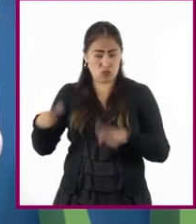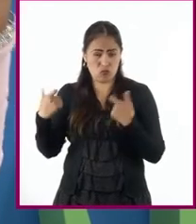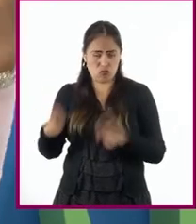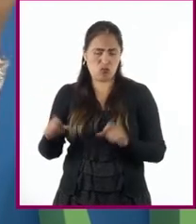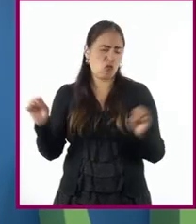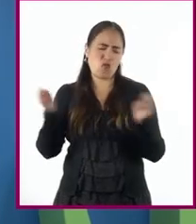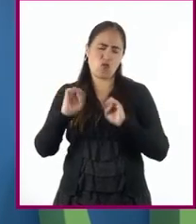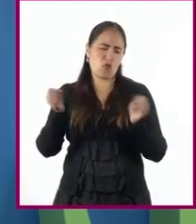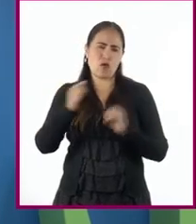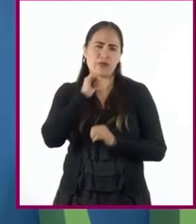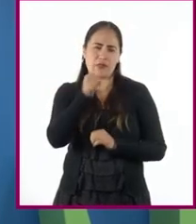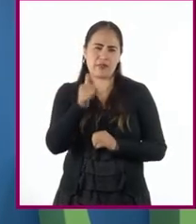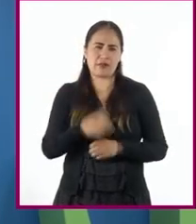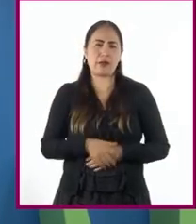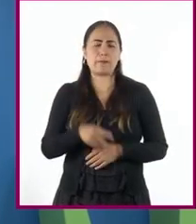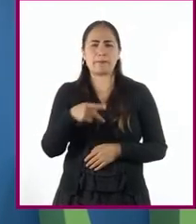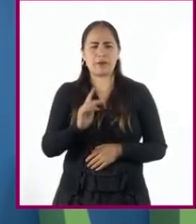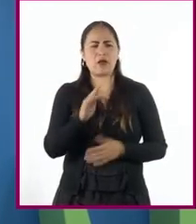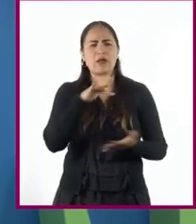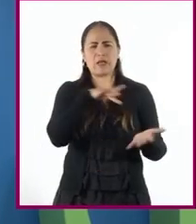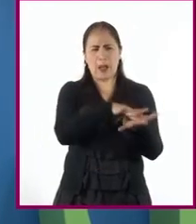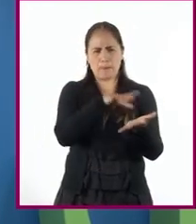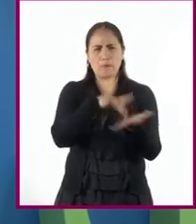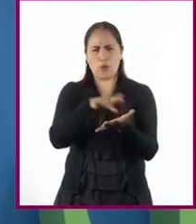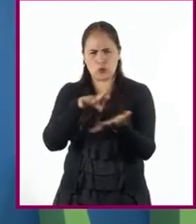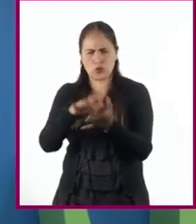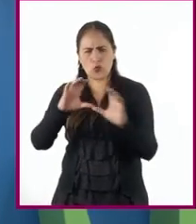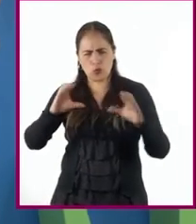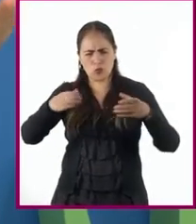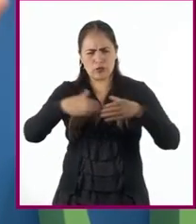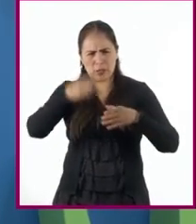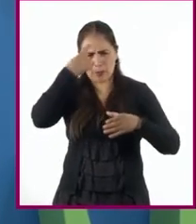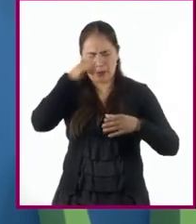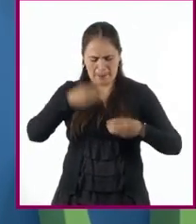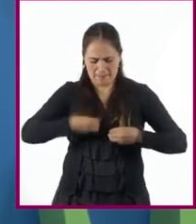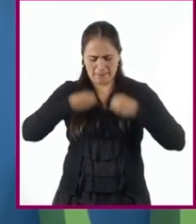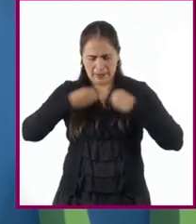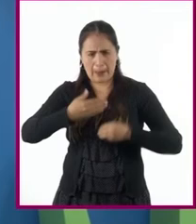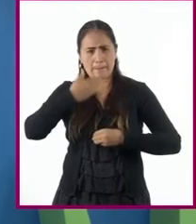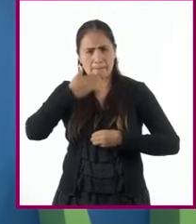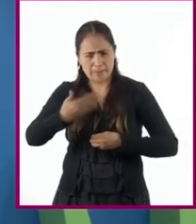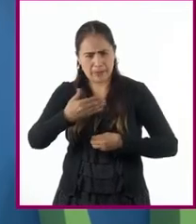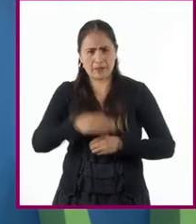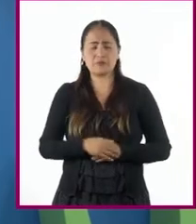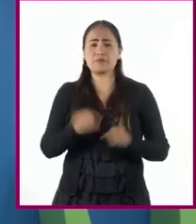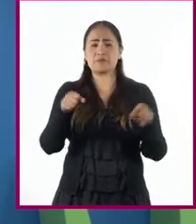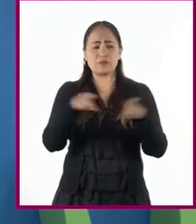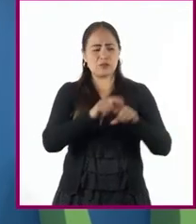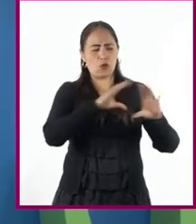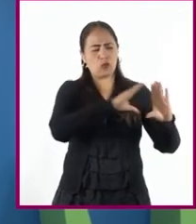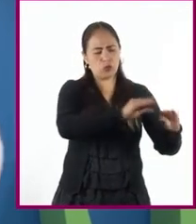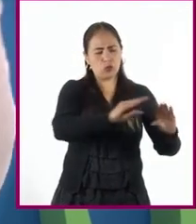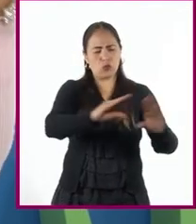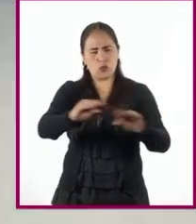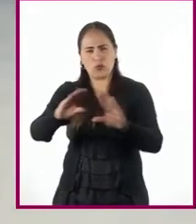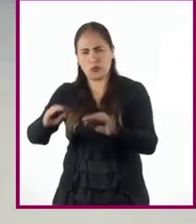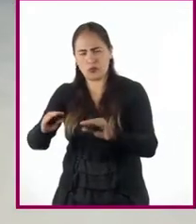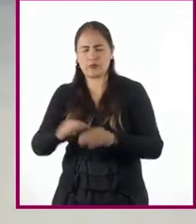En ellos se ofrecía apoyo comunitario para una vida digna y una formación piadosa.